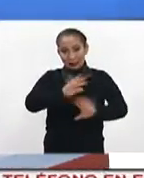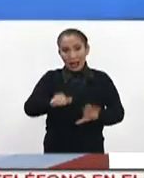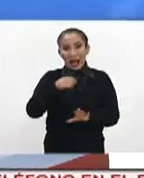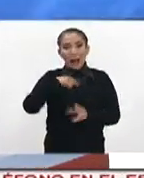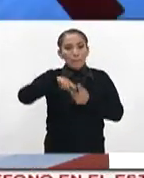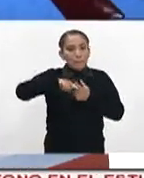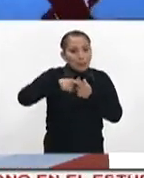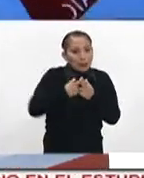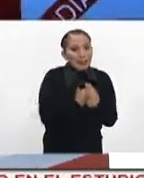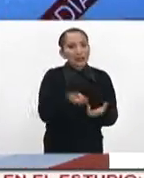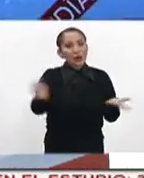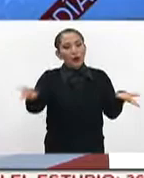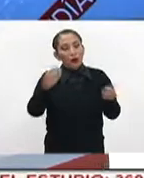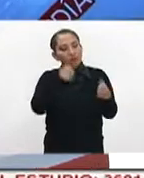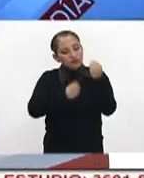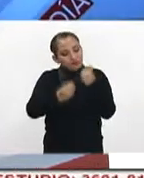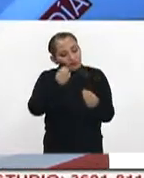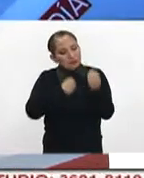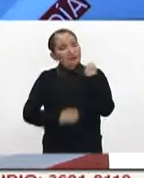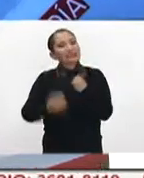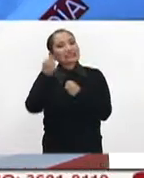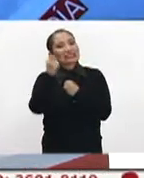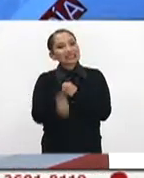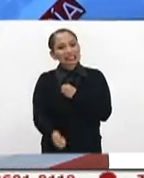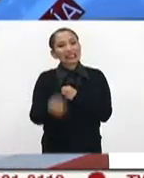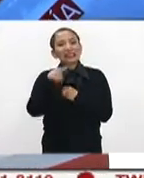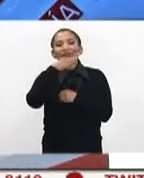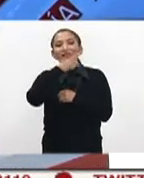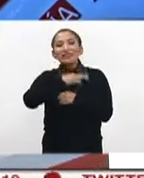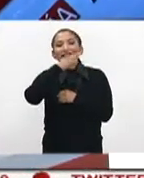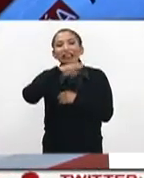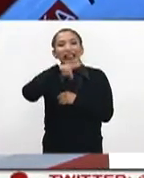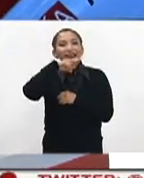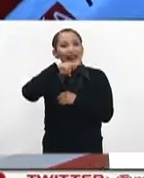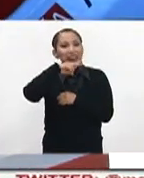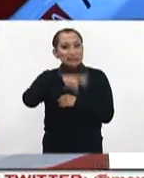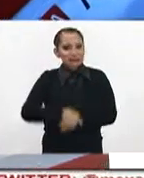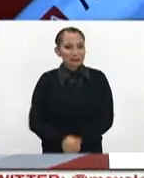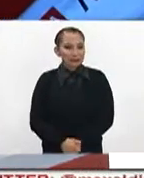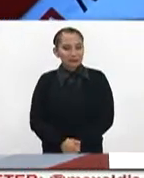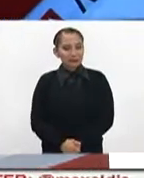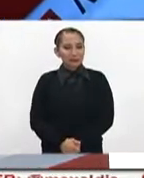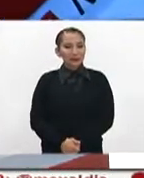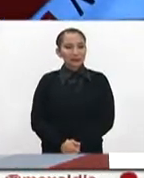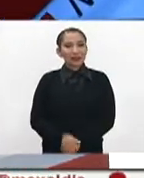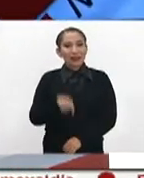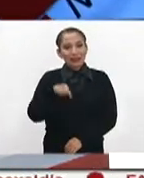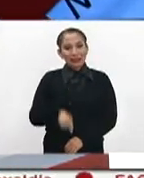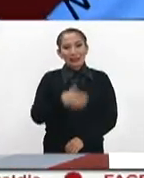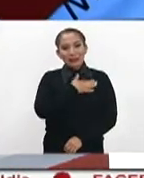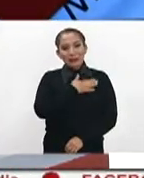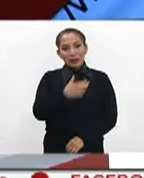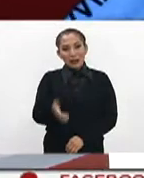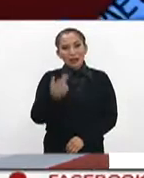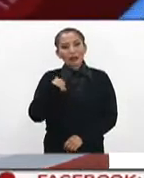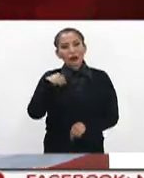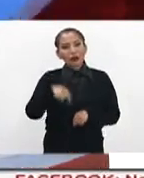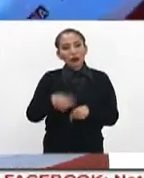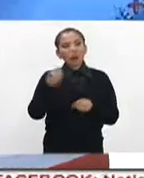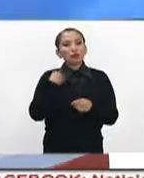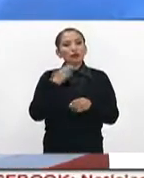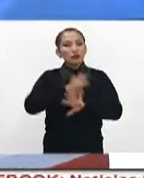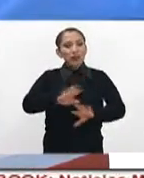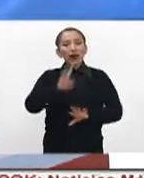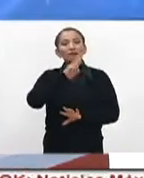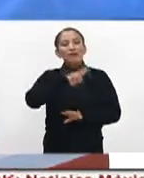o iniciando el recalentado de las fiestas navideñas. Y así que, bueno, pues les deseamos lo mejor. Muchos